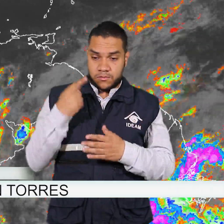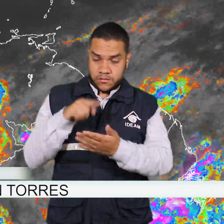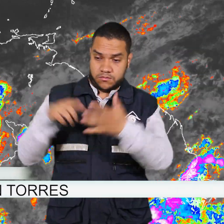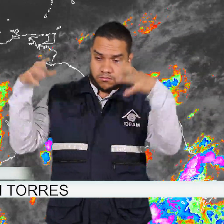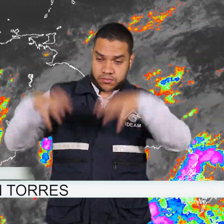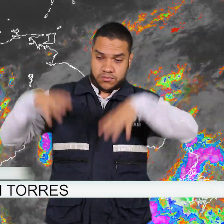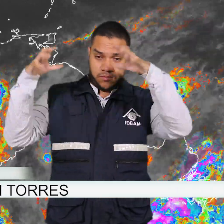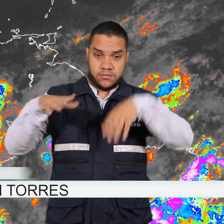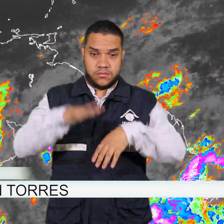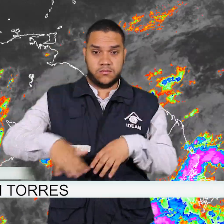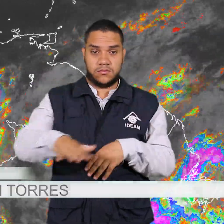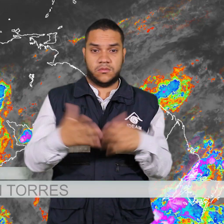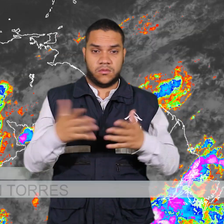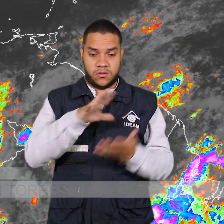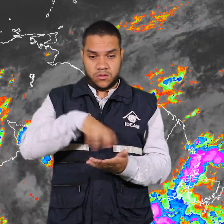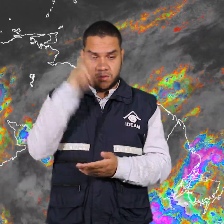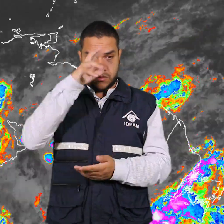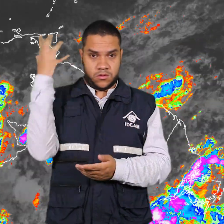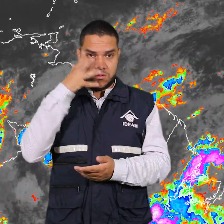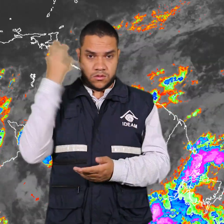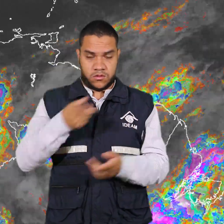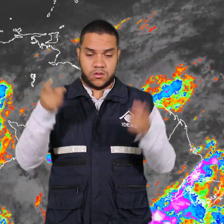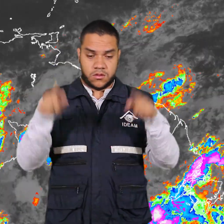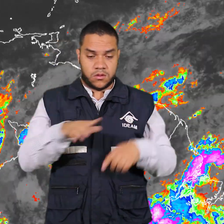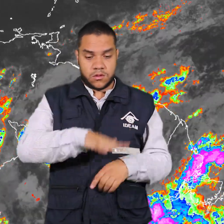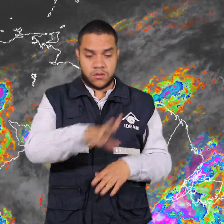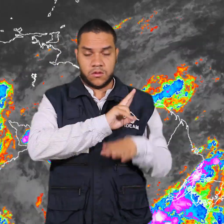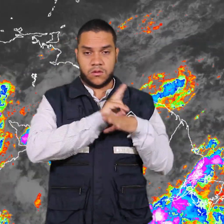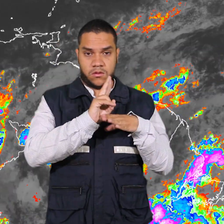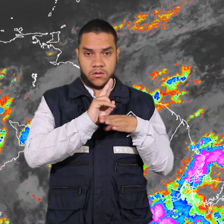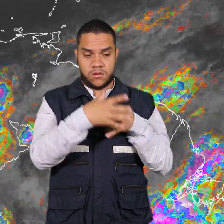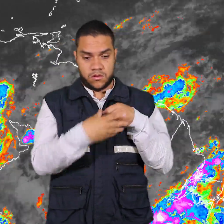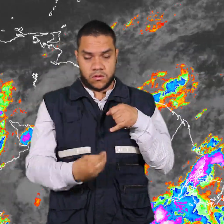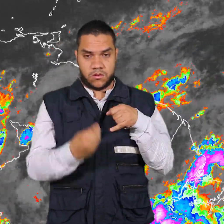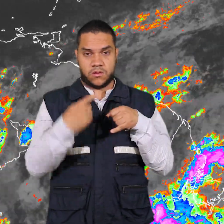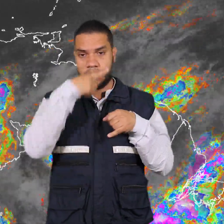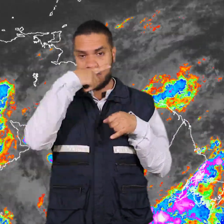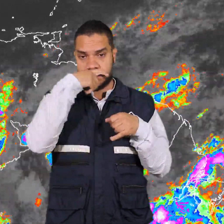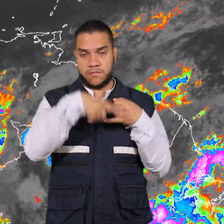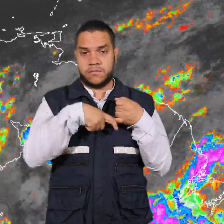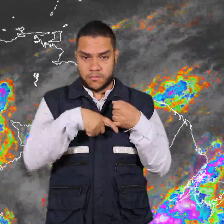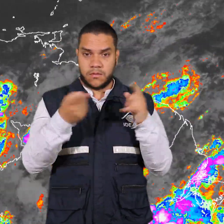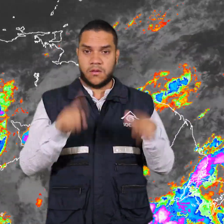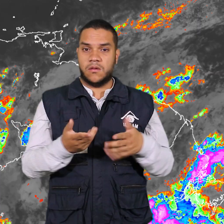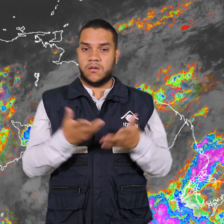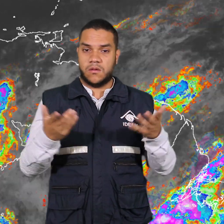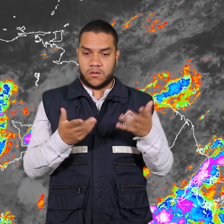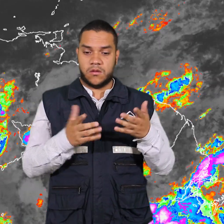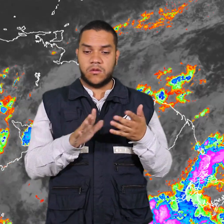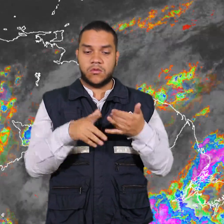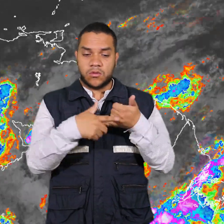precipitaciones en zonas de los santanderes sectores de bichada guainía amazonas y hacia el pie de monte